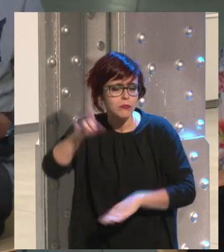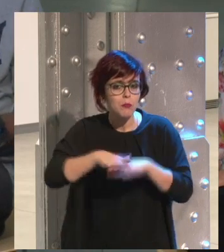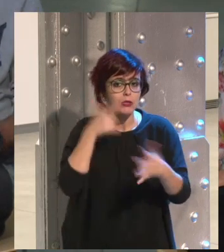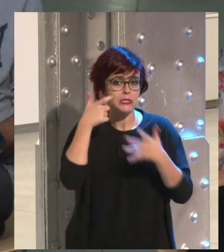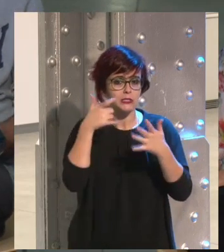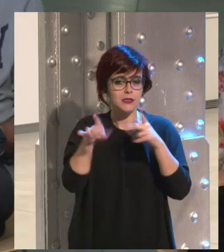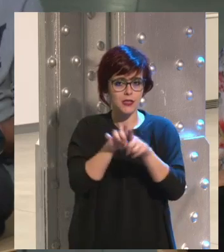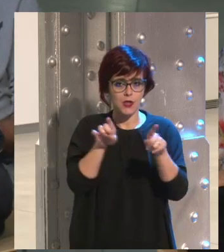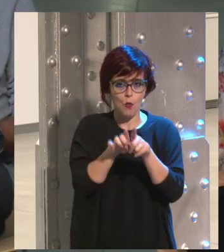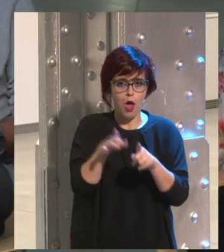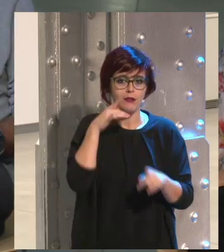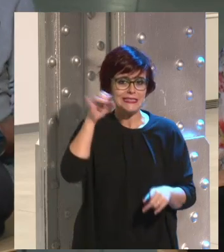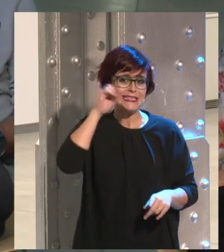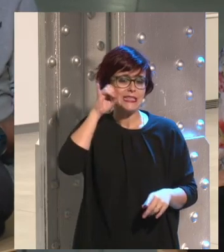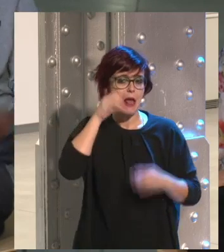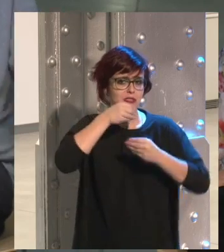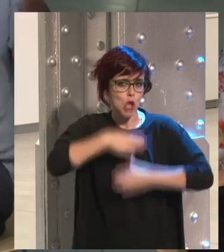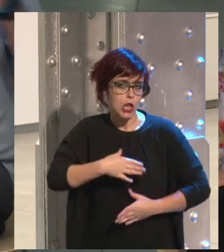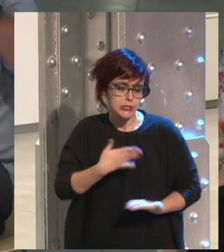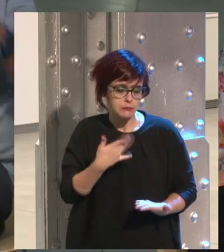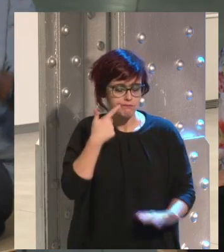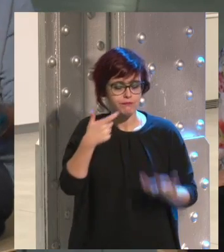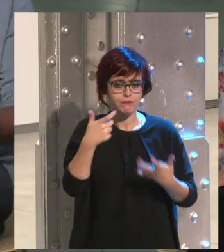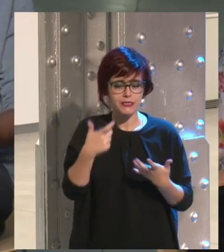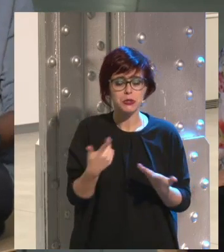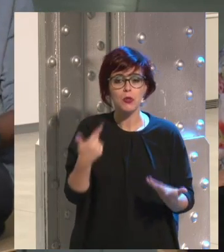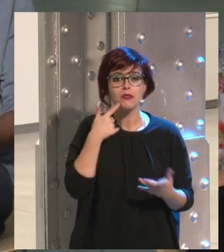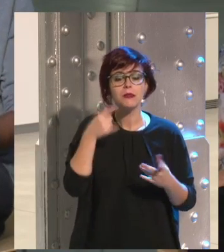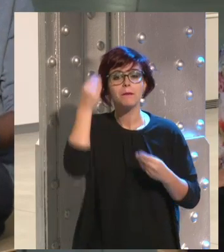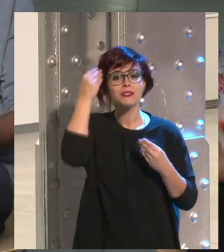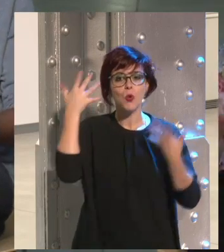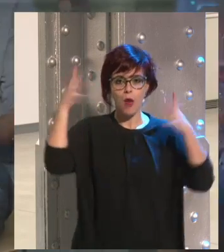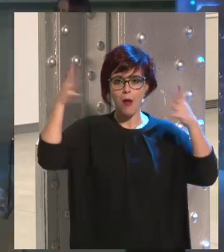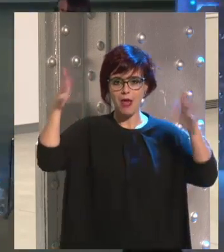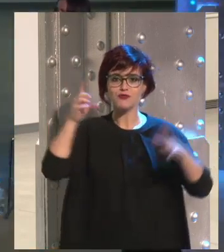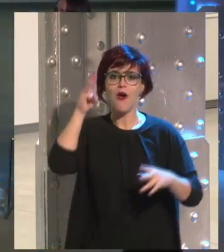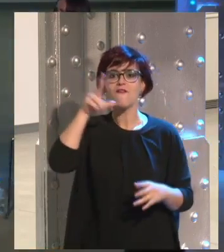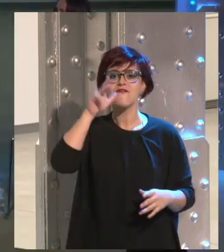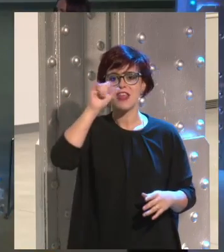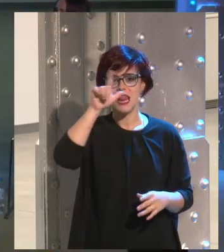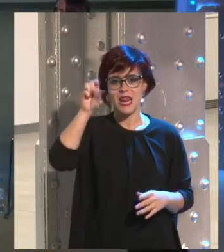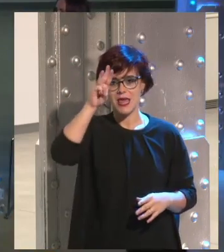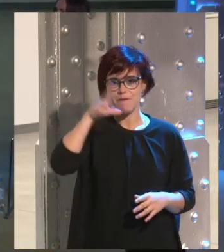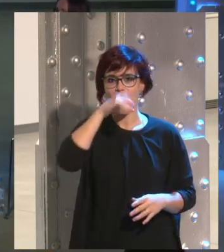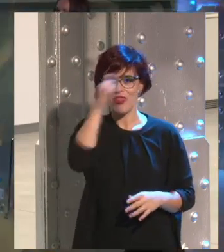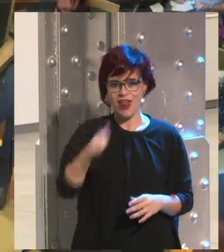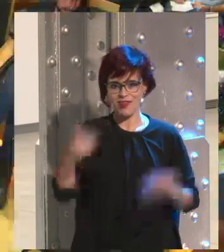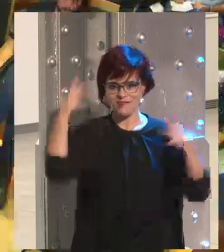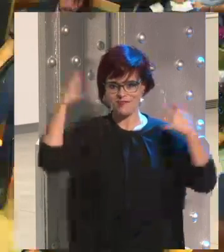lo que ha pasado con Instagram Stories y otras cosas. Yo creo que le tenemos que dar un aplauso a Filip González. Gracias.